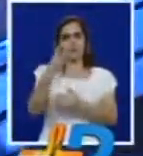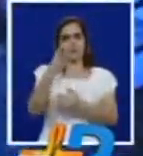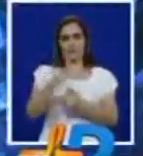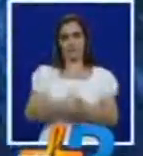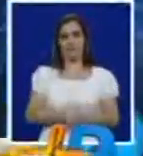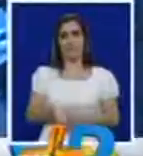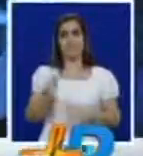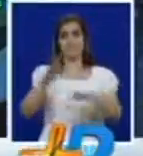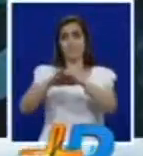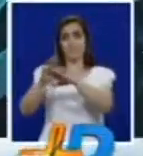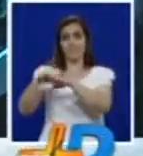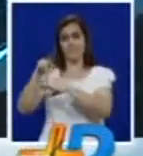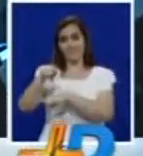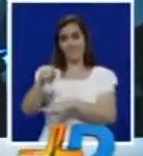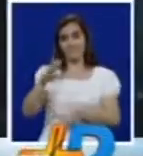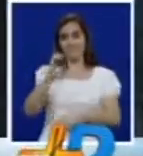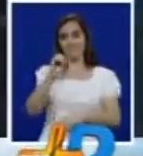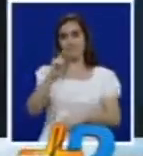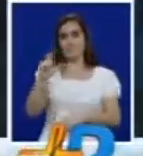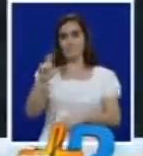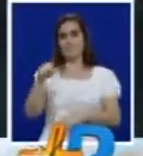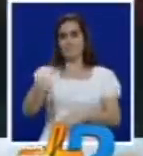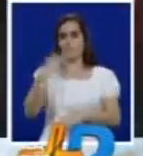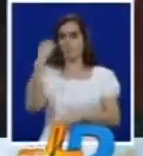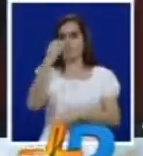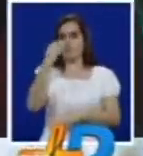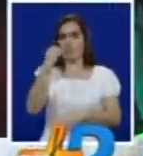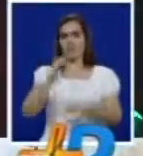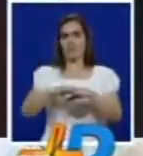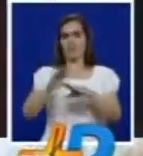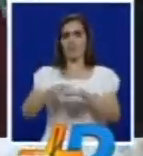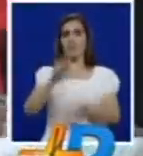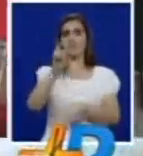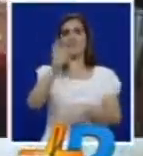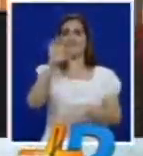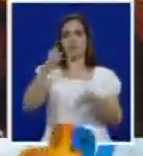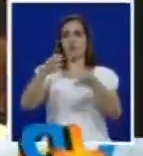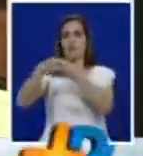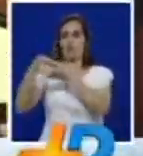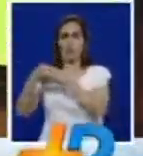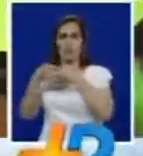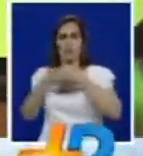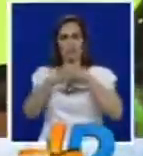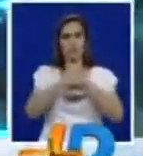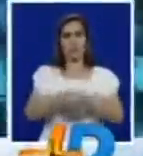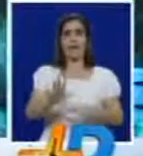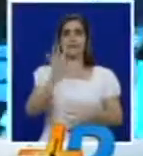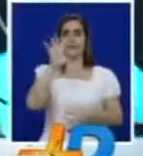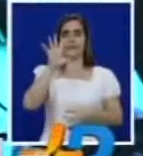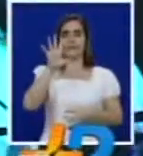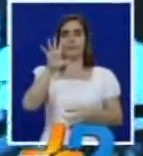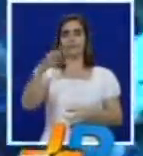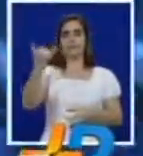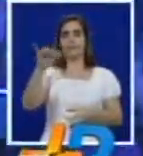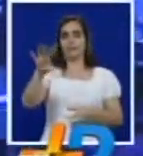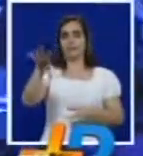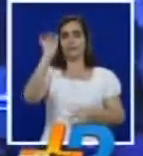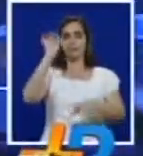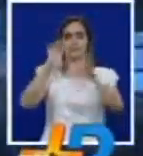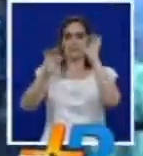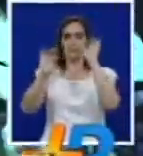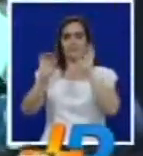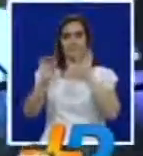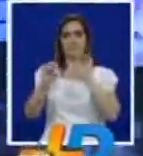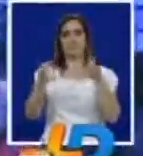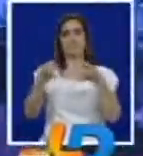La convocatoria en el occidente colombiano tuvo una muy buena respuesta 75 bandas se presentaron de las cuales 5 de ellas estuvieron en la gran